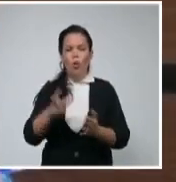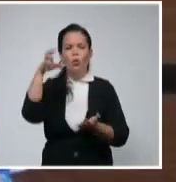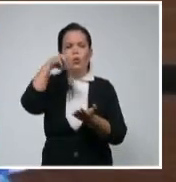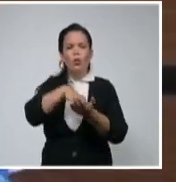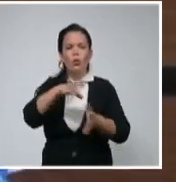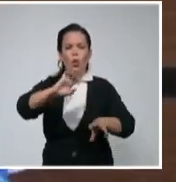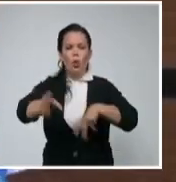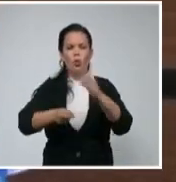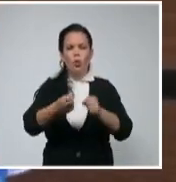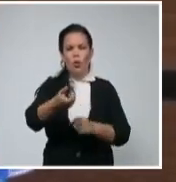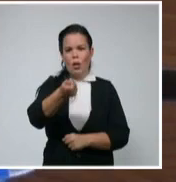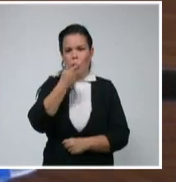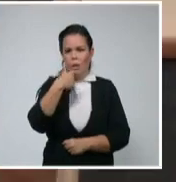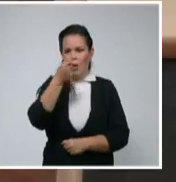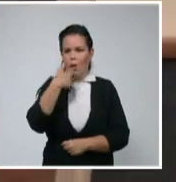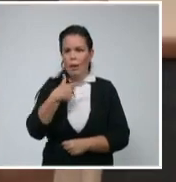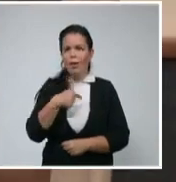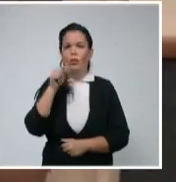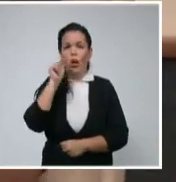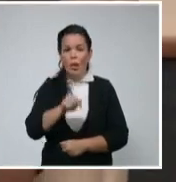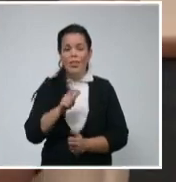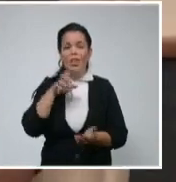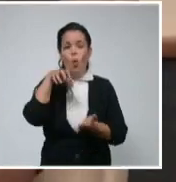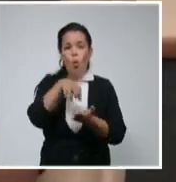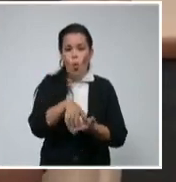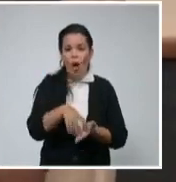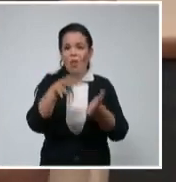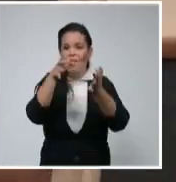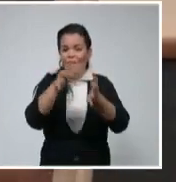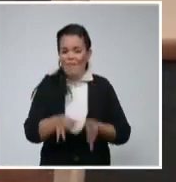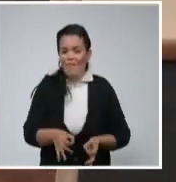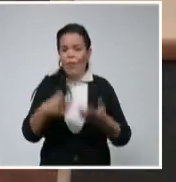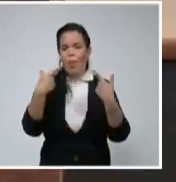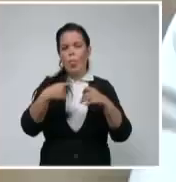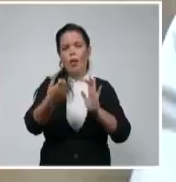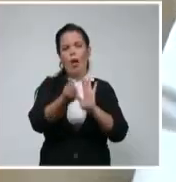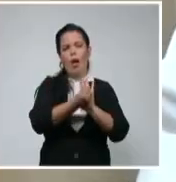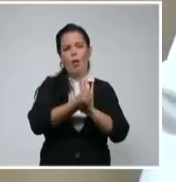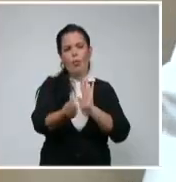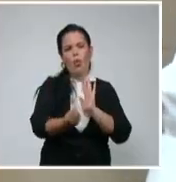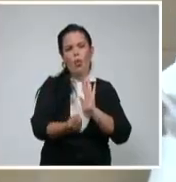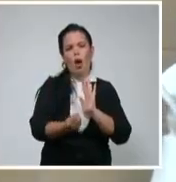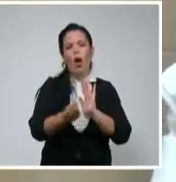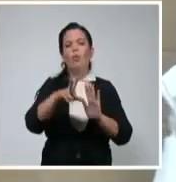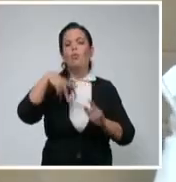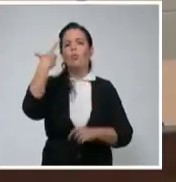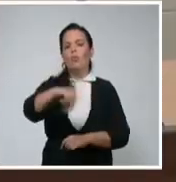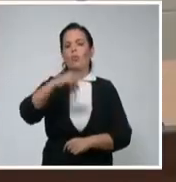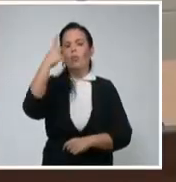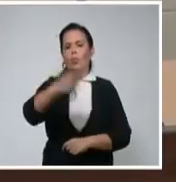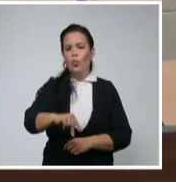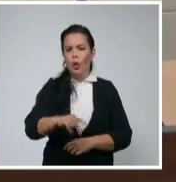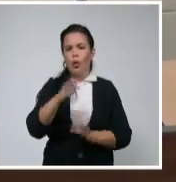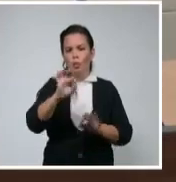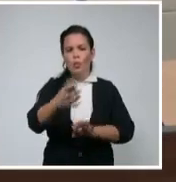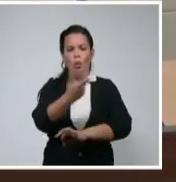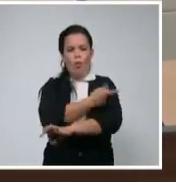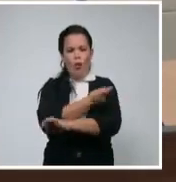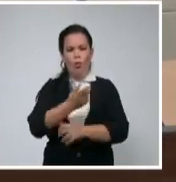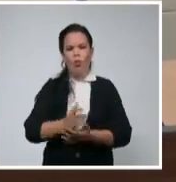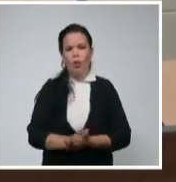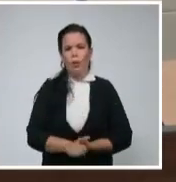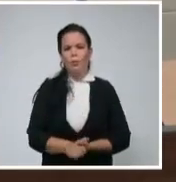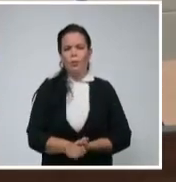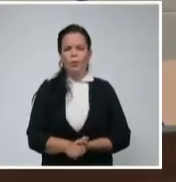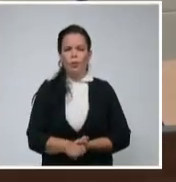Dispositivos Médicos, entidad encargada de autorizar el inicio de los ensayos y de certificar las vacunas. Nosotros hemos